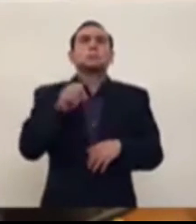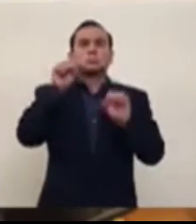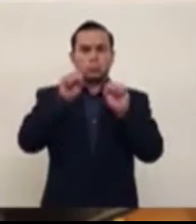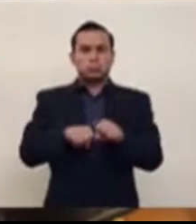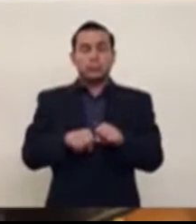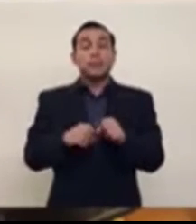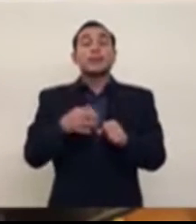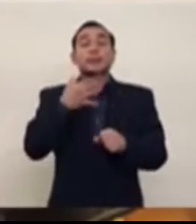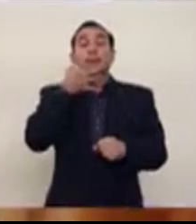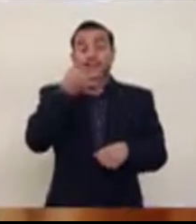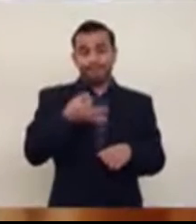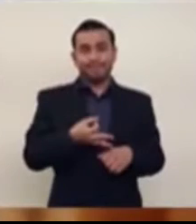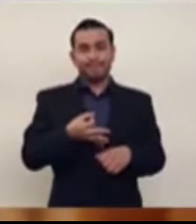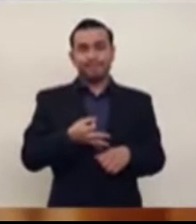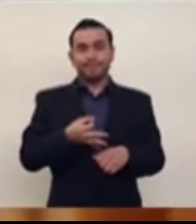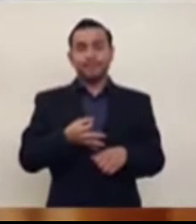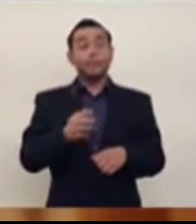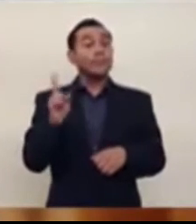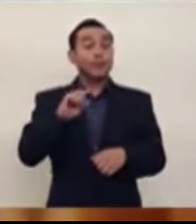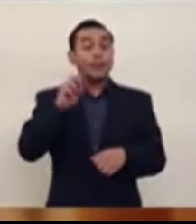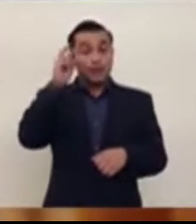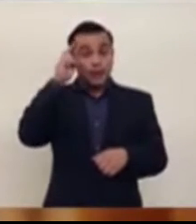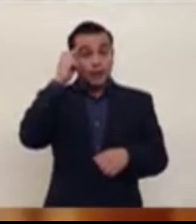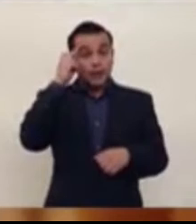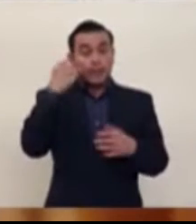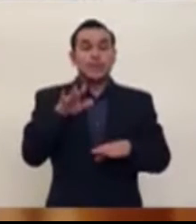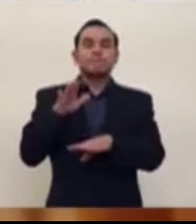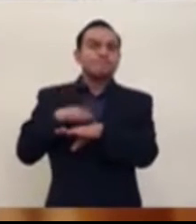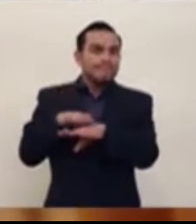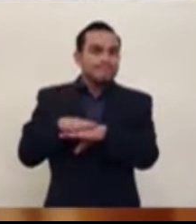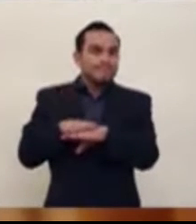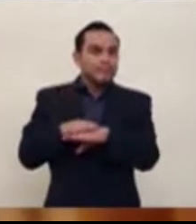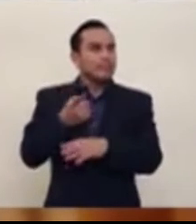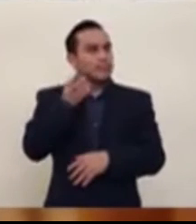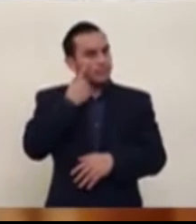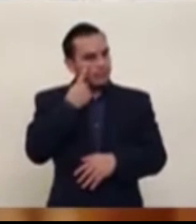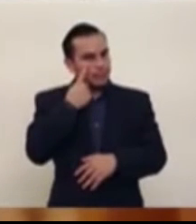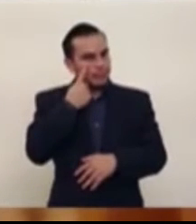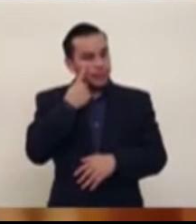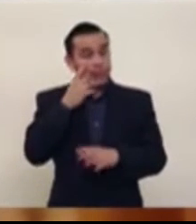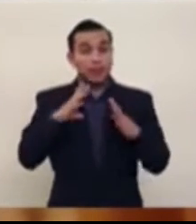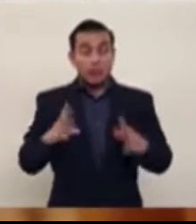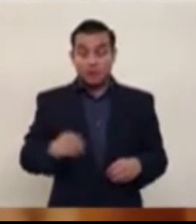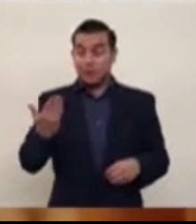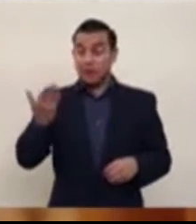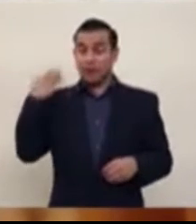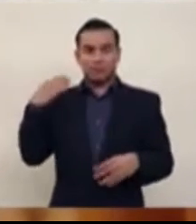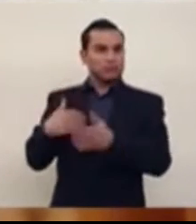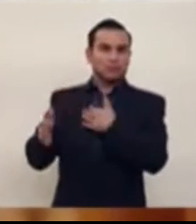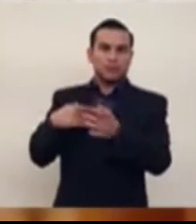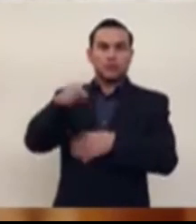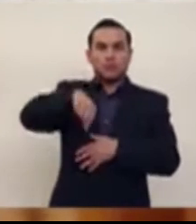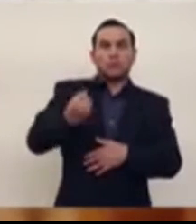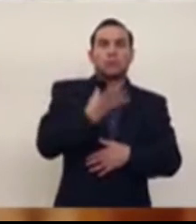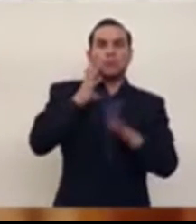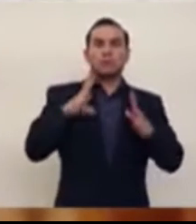Pero la realidad es que, este no es, y yo ya llamé la atención por eso, este no es el gobierno anterior, ni el anterior a este, ni los anteriores a ese,